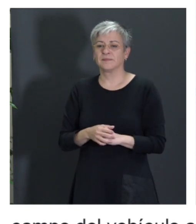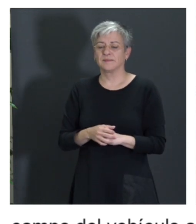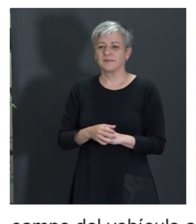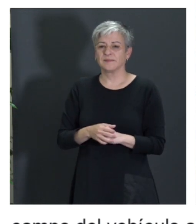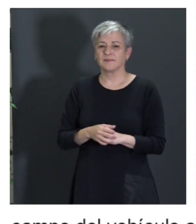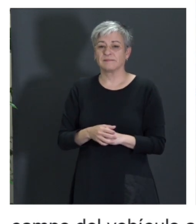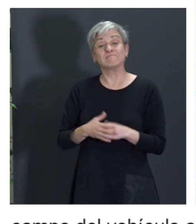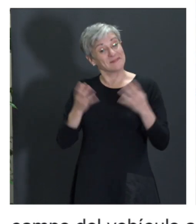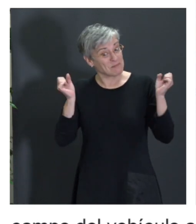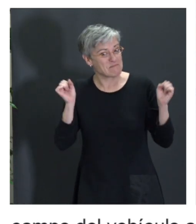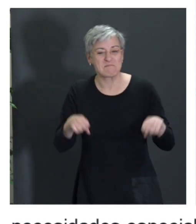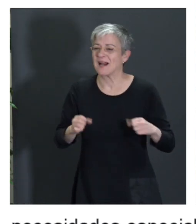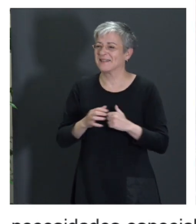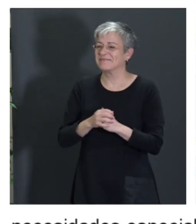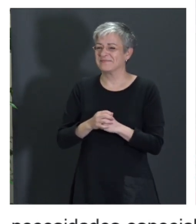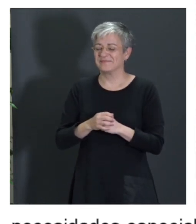Vale.